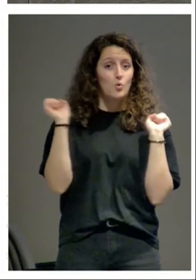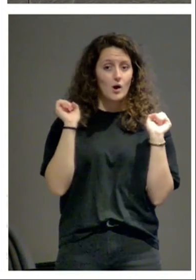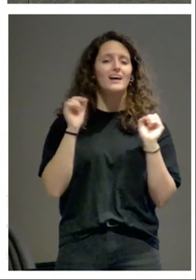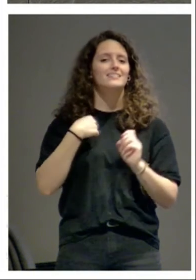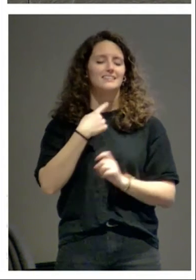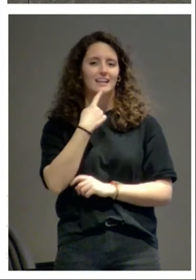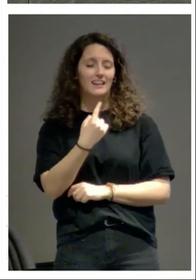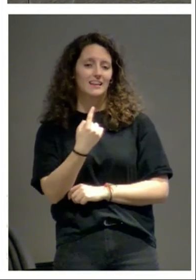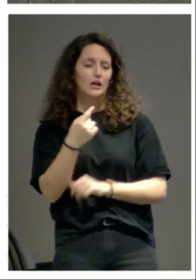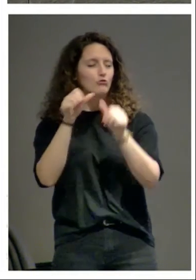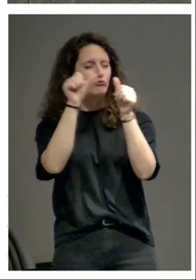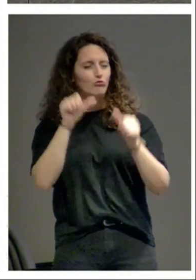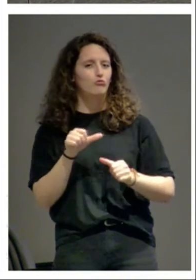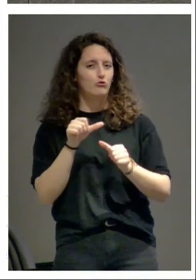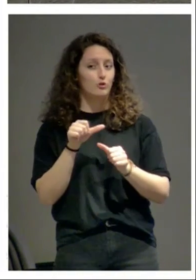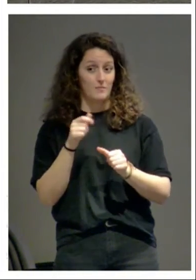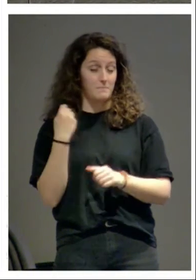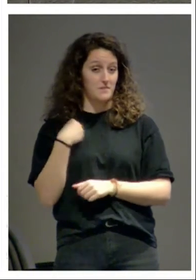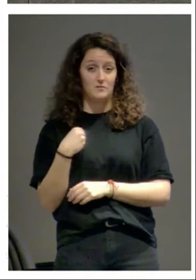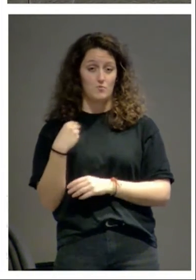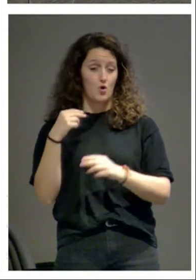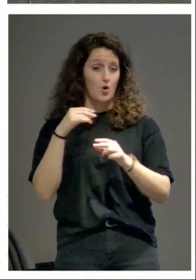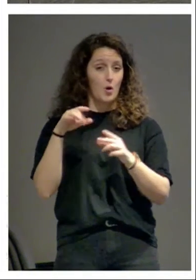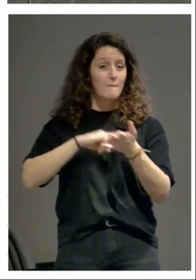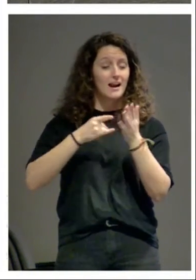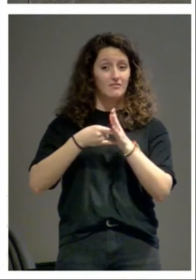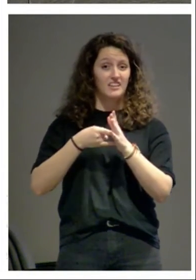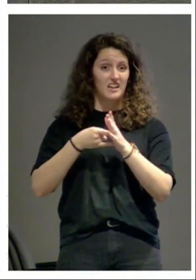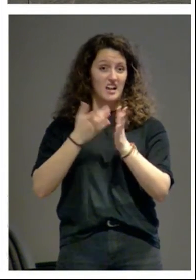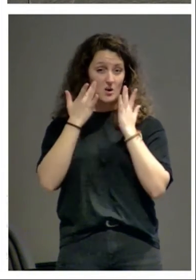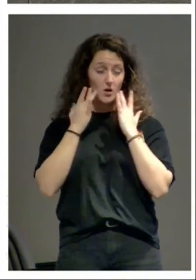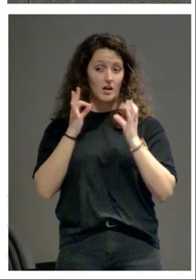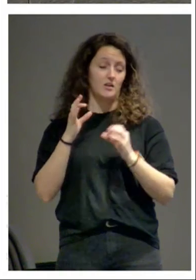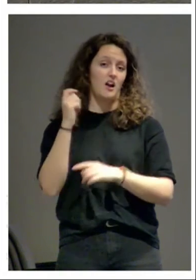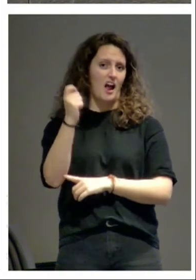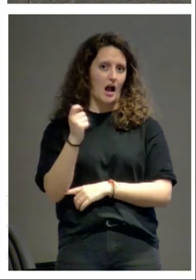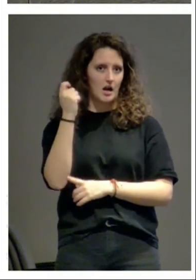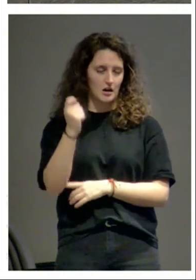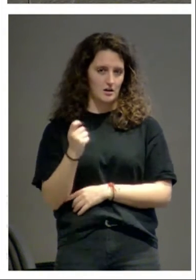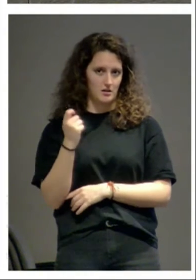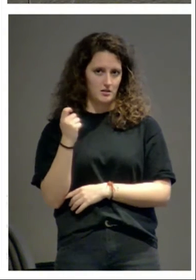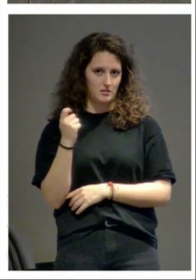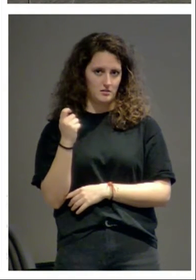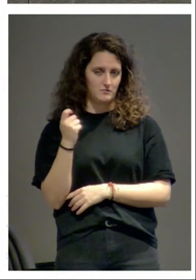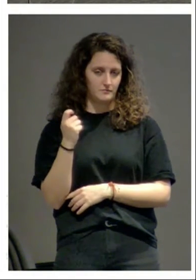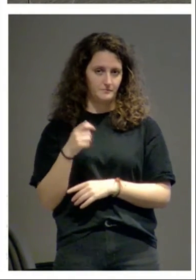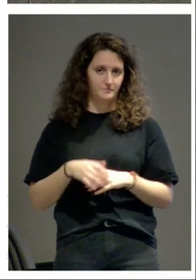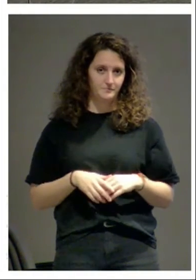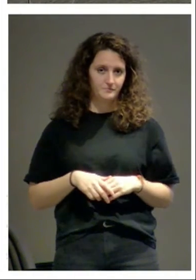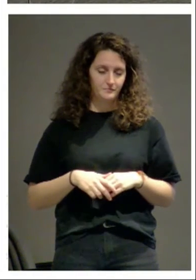modo como fue planificada la cabecera de Jaca que hoy sabemos como era en origen no como se pensaba hace años